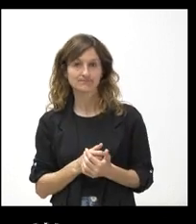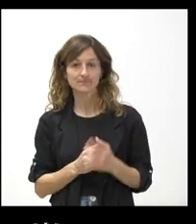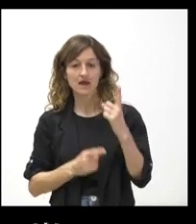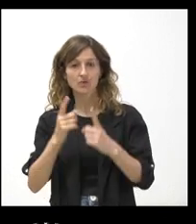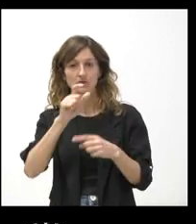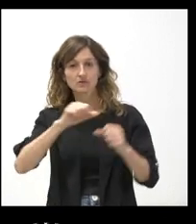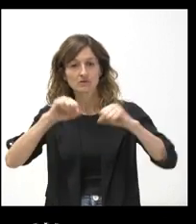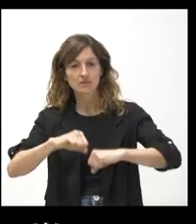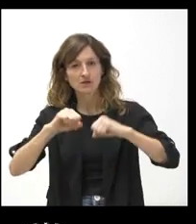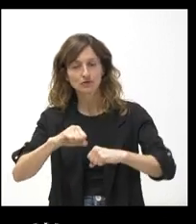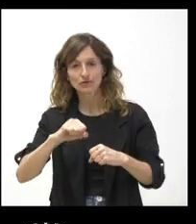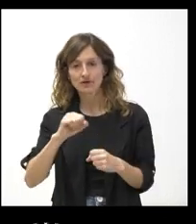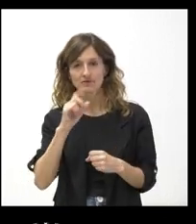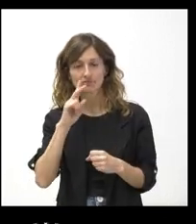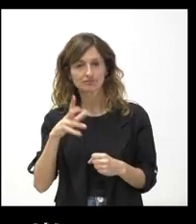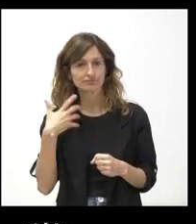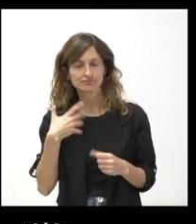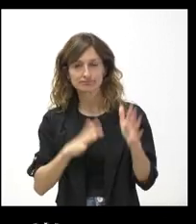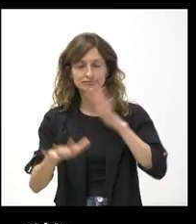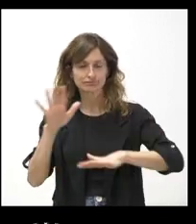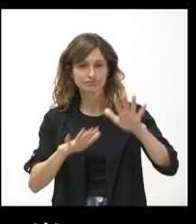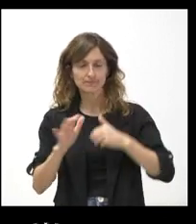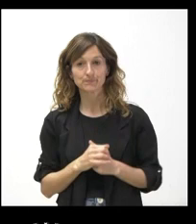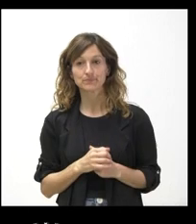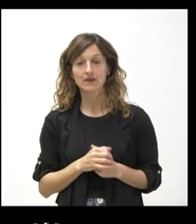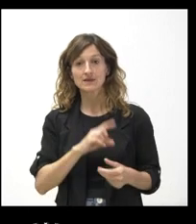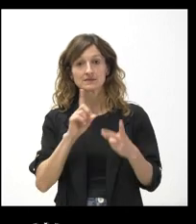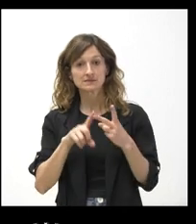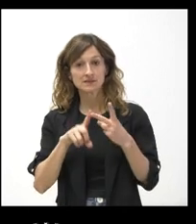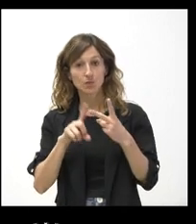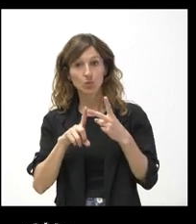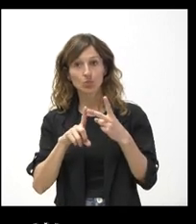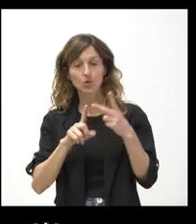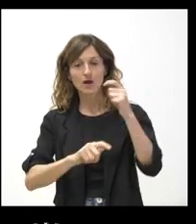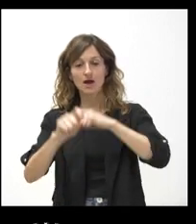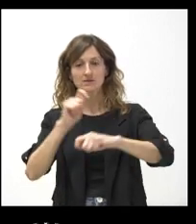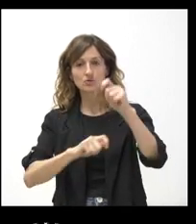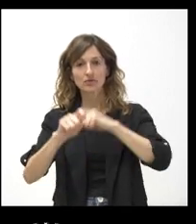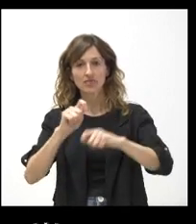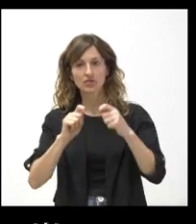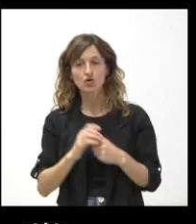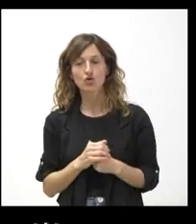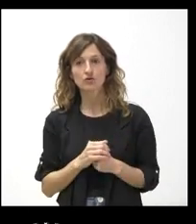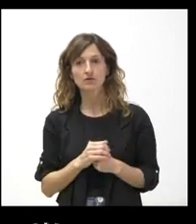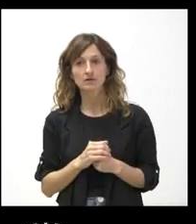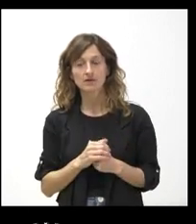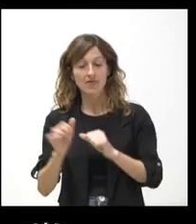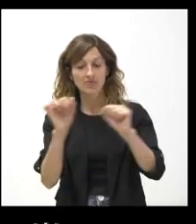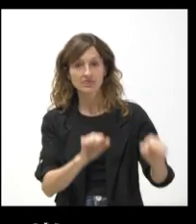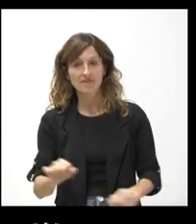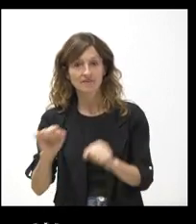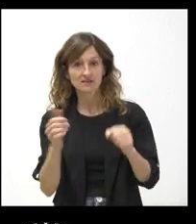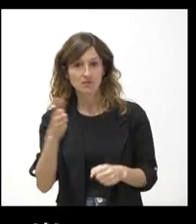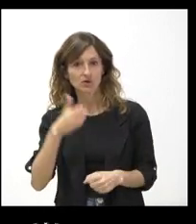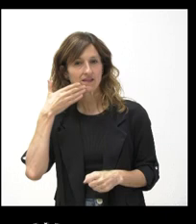personas mayores les resulta muy complicado. Y luego, segundo lugar, la Asociación para la Defensa de una Muerte